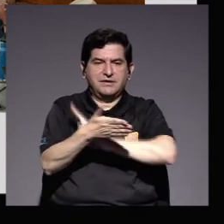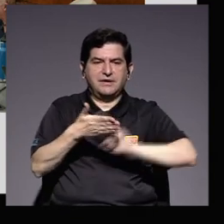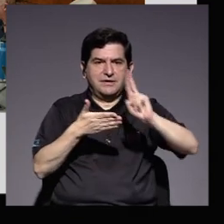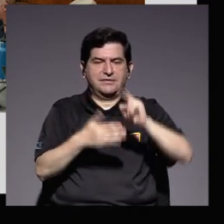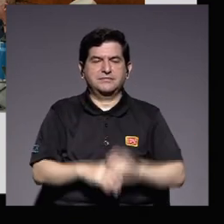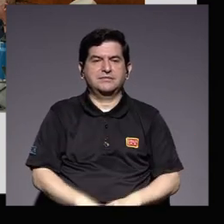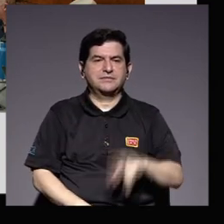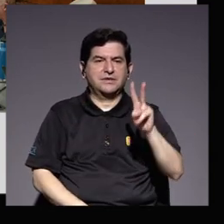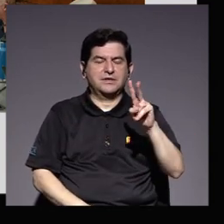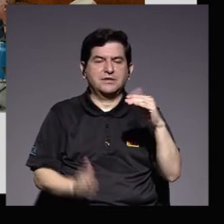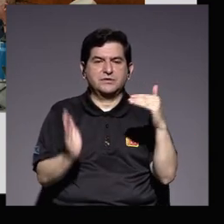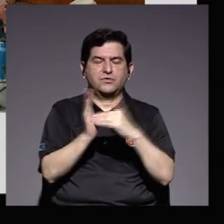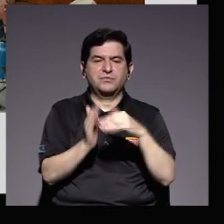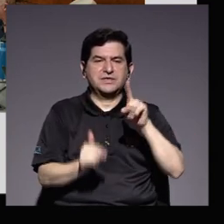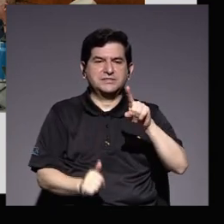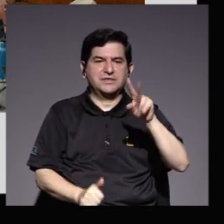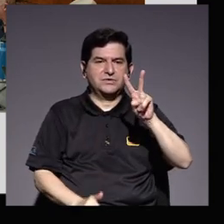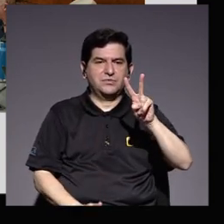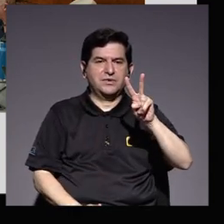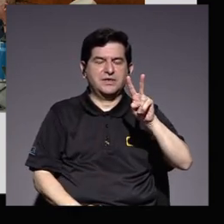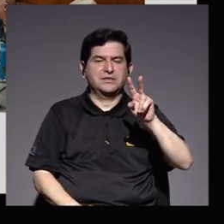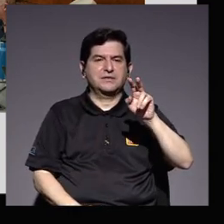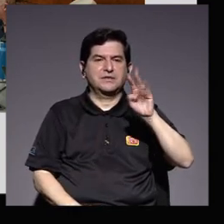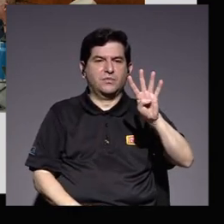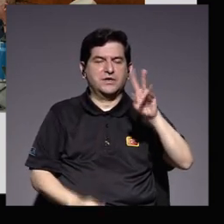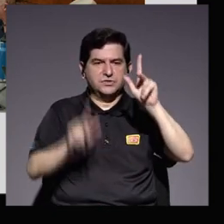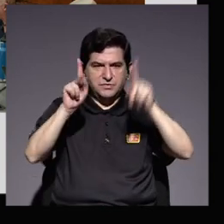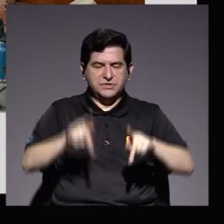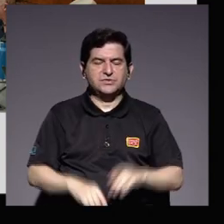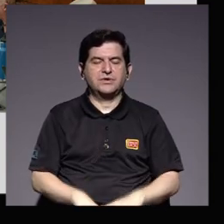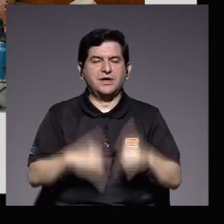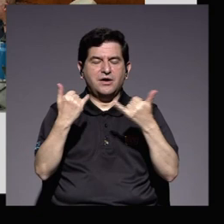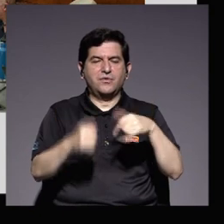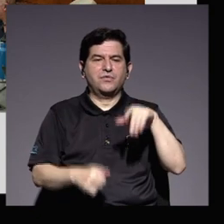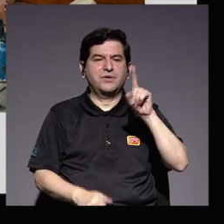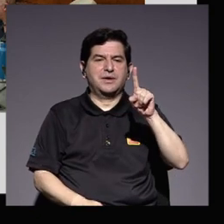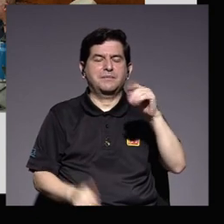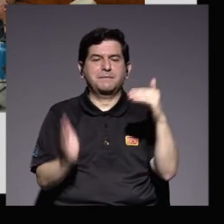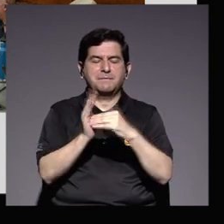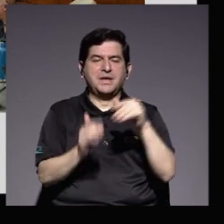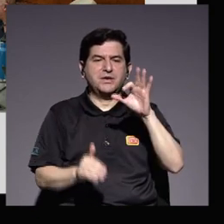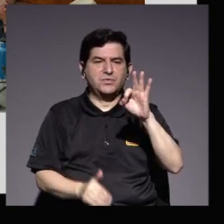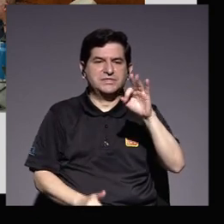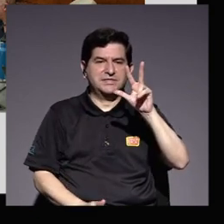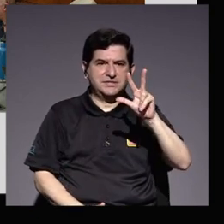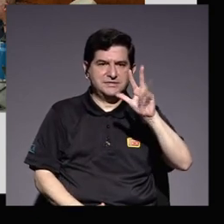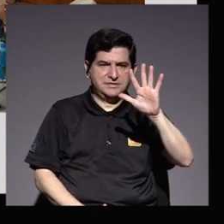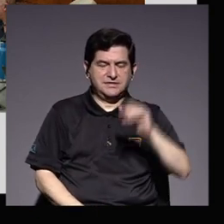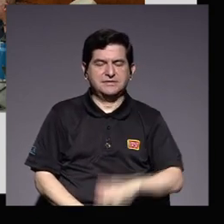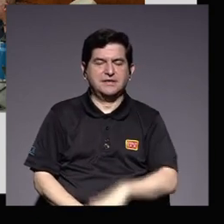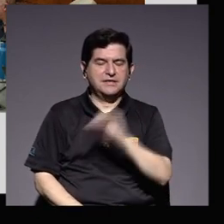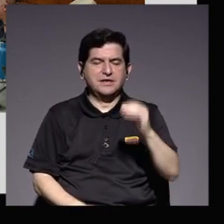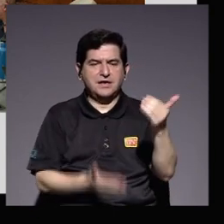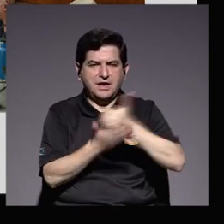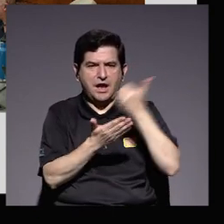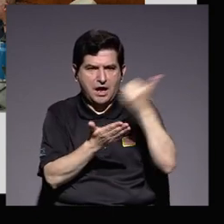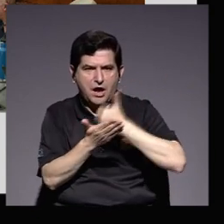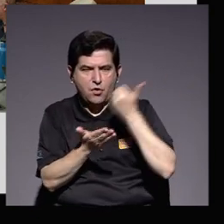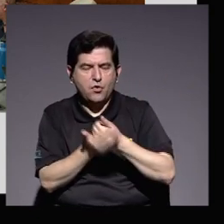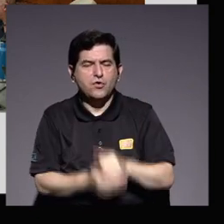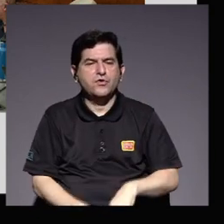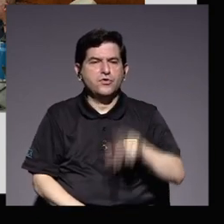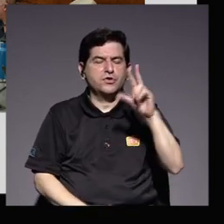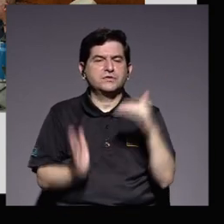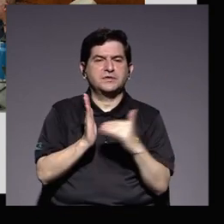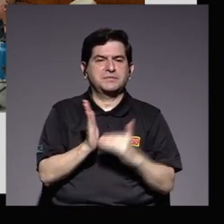pasando de 2,124 personas con este beneficio a 1,935 y generándose un ahorro de alrededor de 3